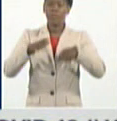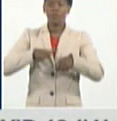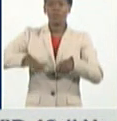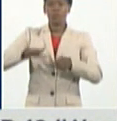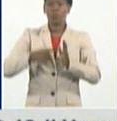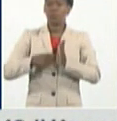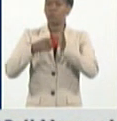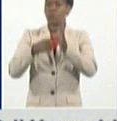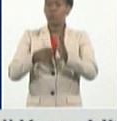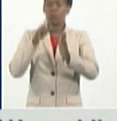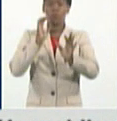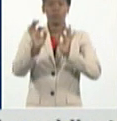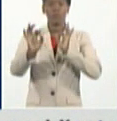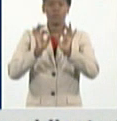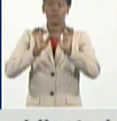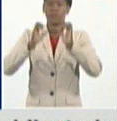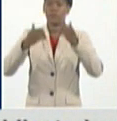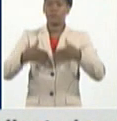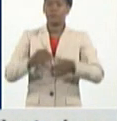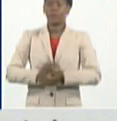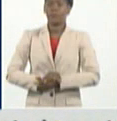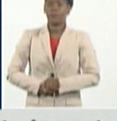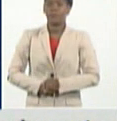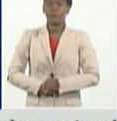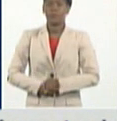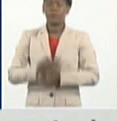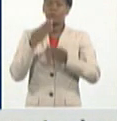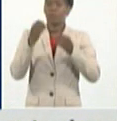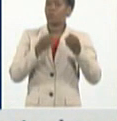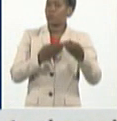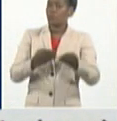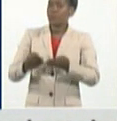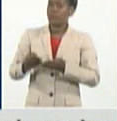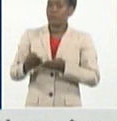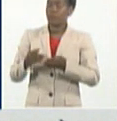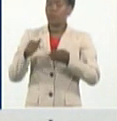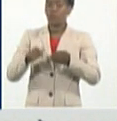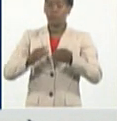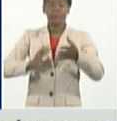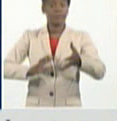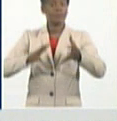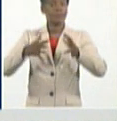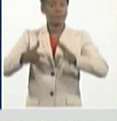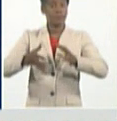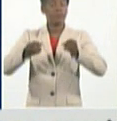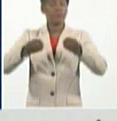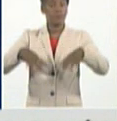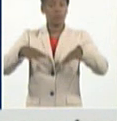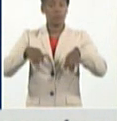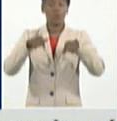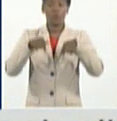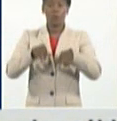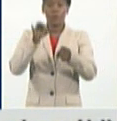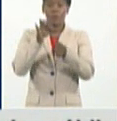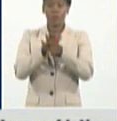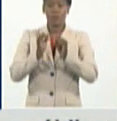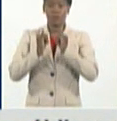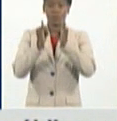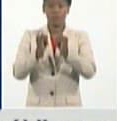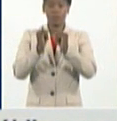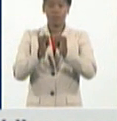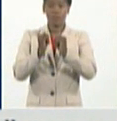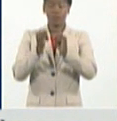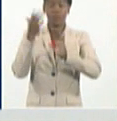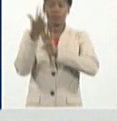hoy es un día también sumamente complejo para nuestro país, nuestra intérprete en lengua de señas para la comunidad